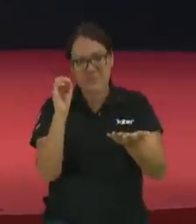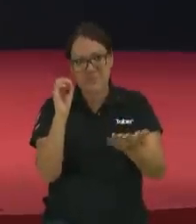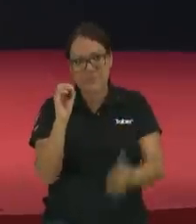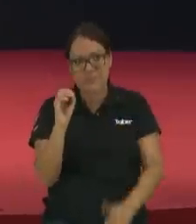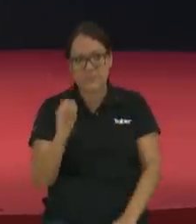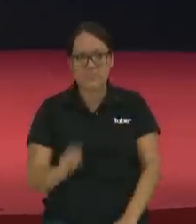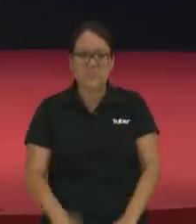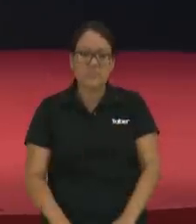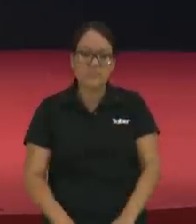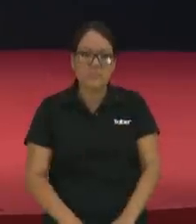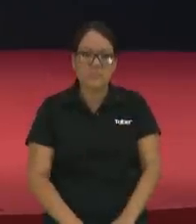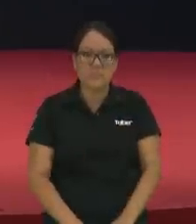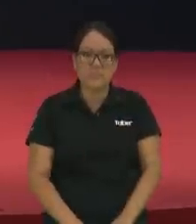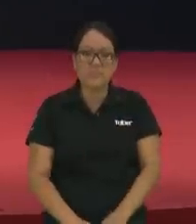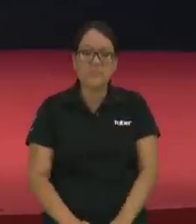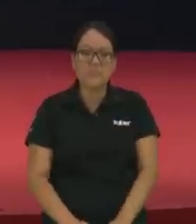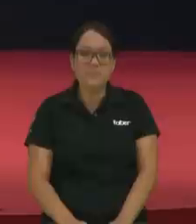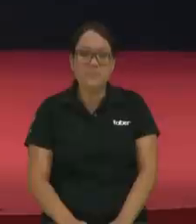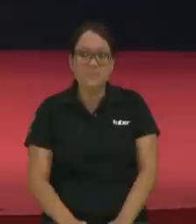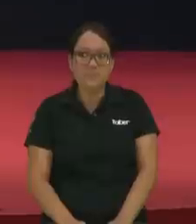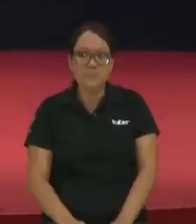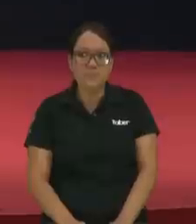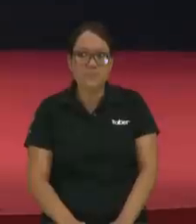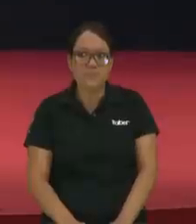lo que usted quiere oír no, no, no, no, no, no